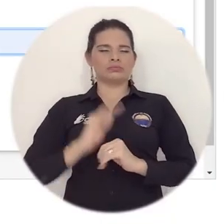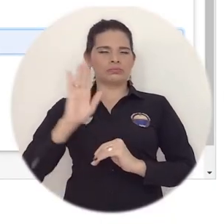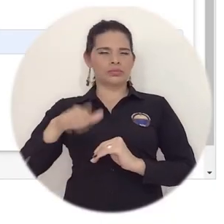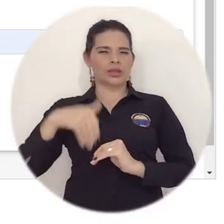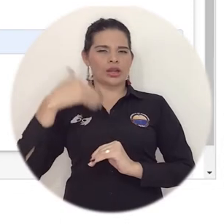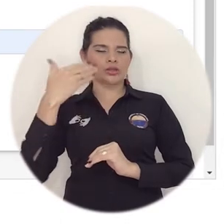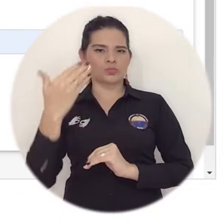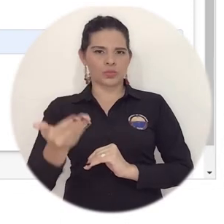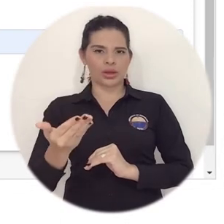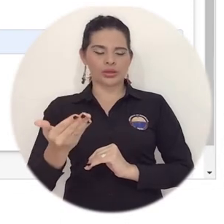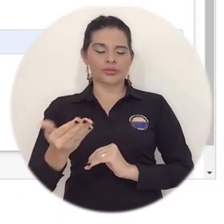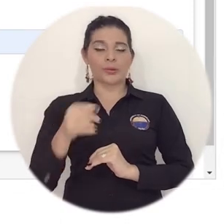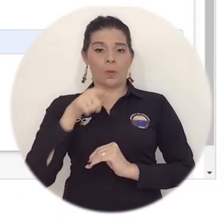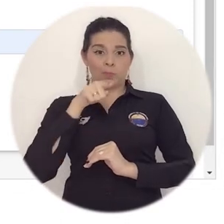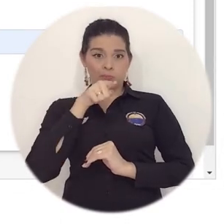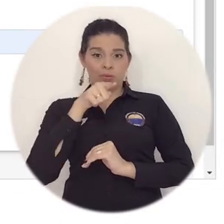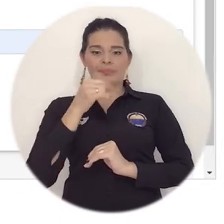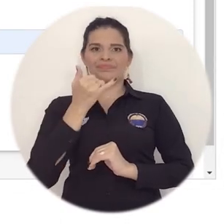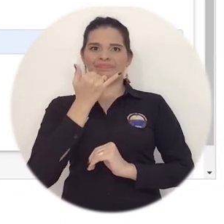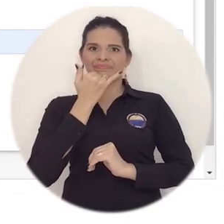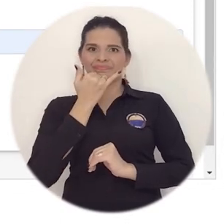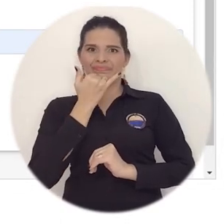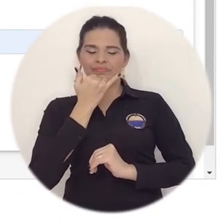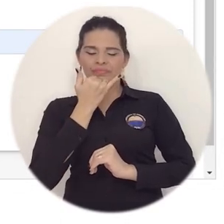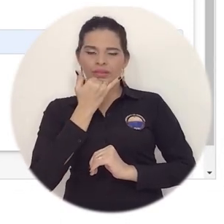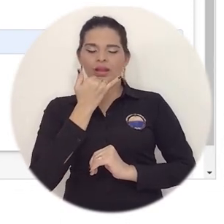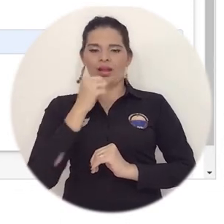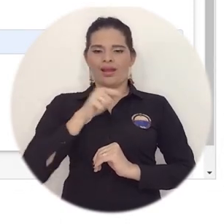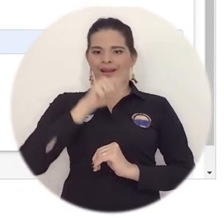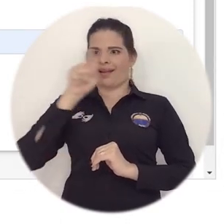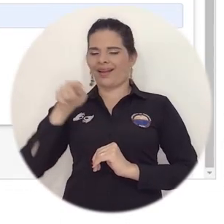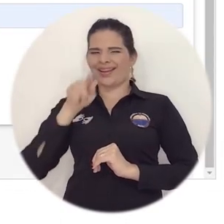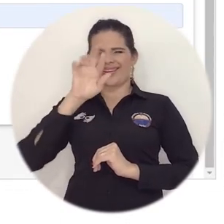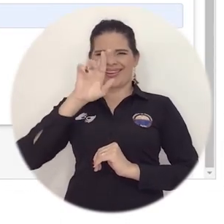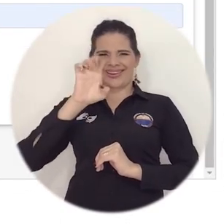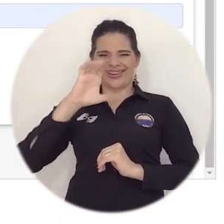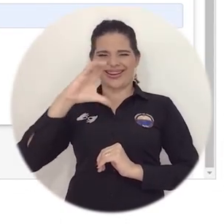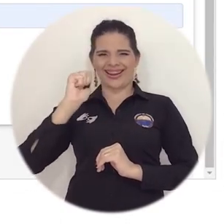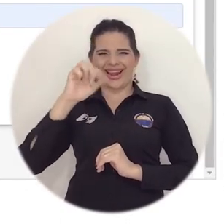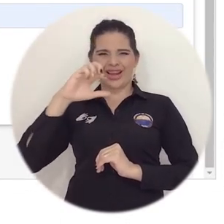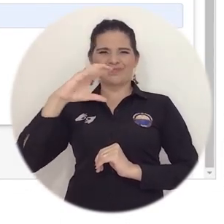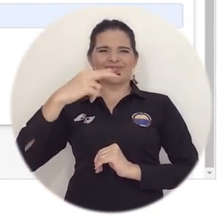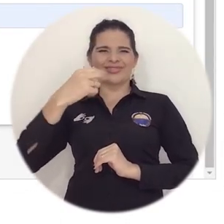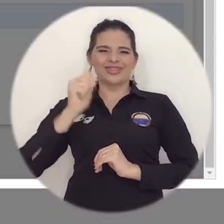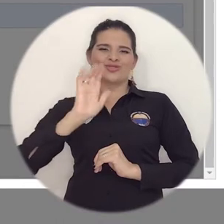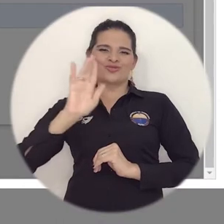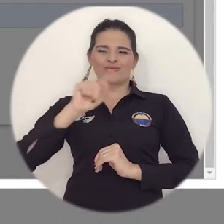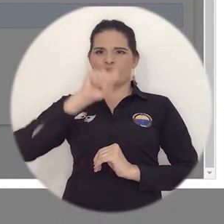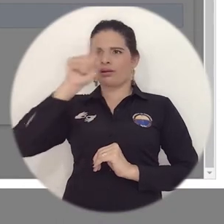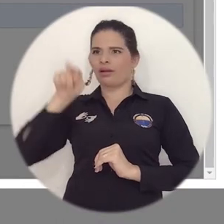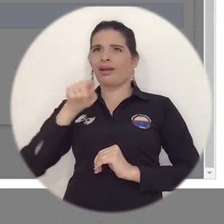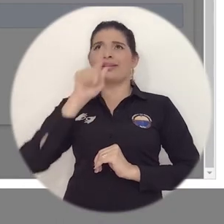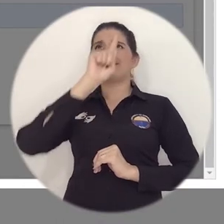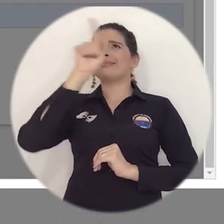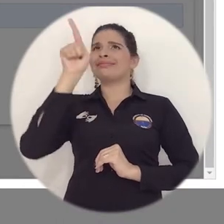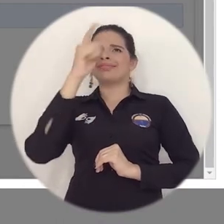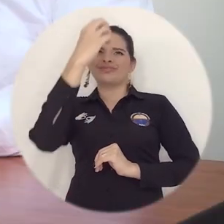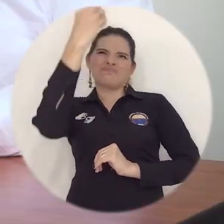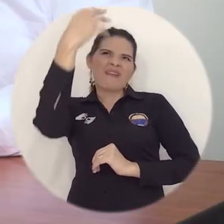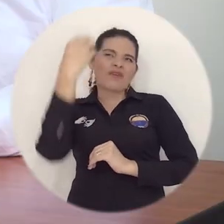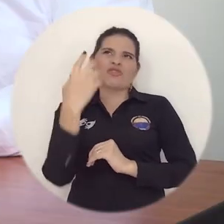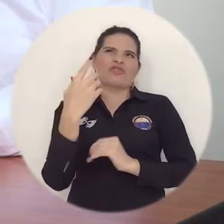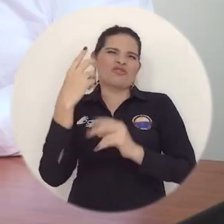Posteriormente se tendrá que verificar un recaptcha y hacer la recuperación de la contraseña.